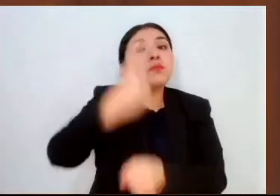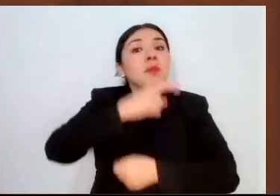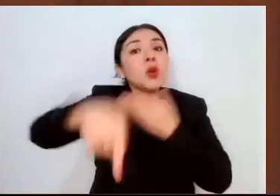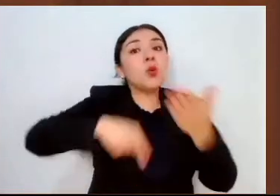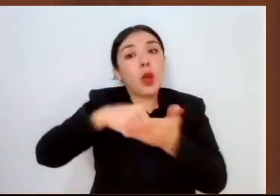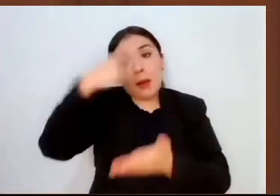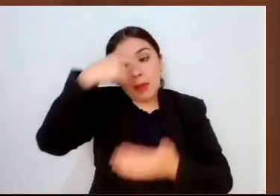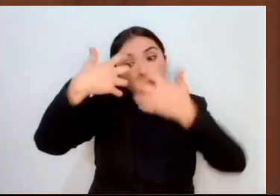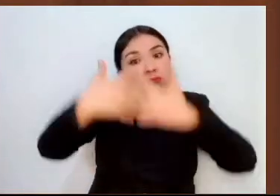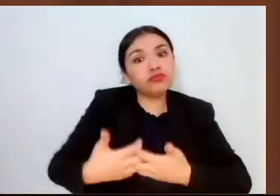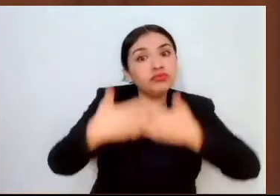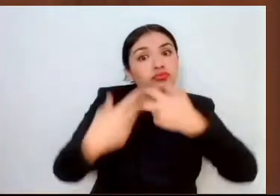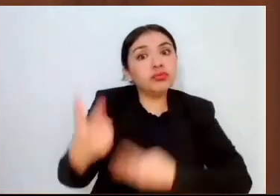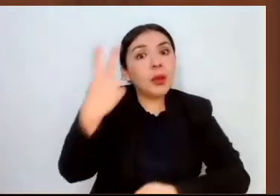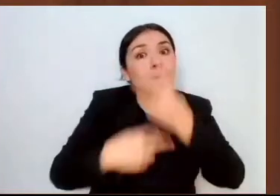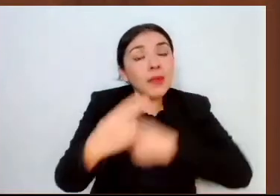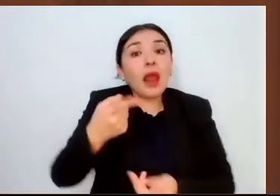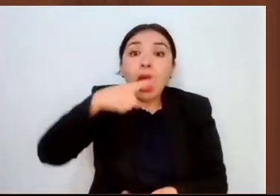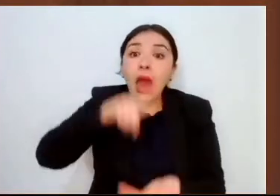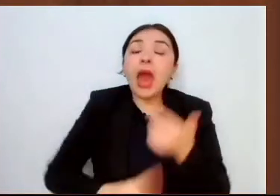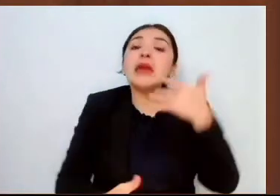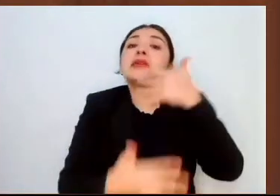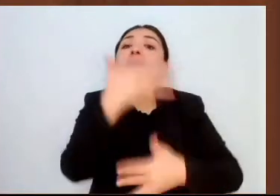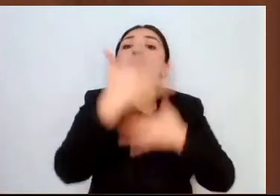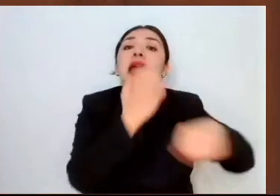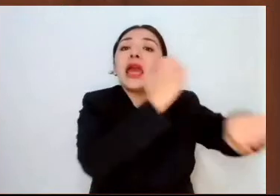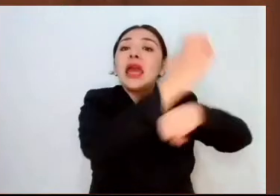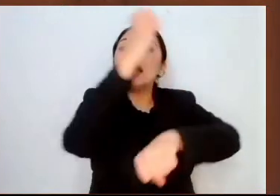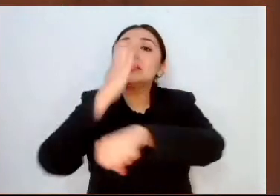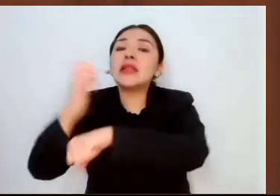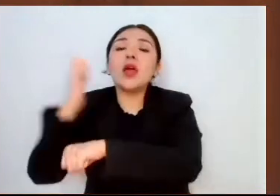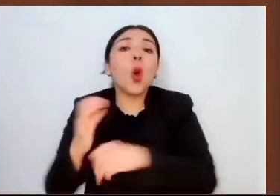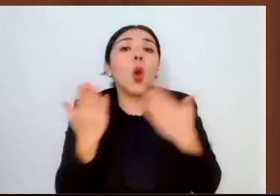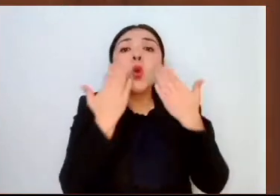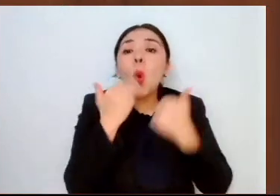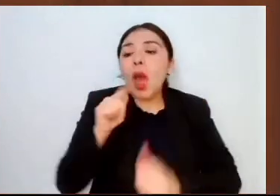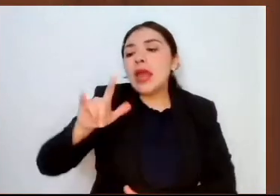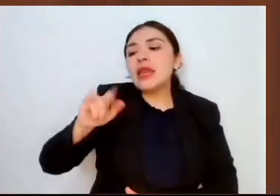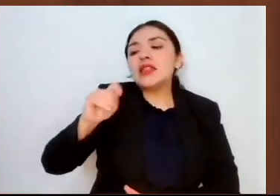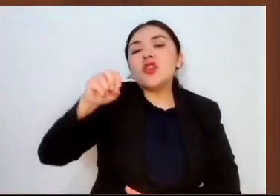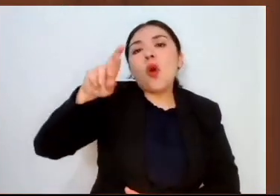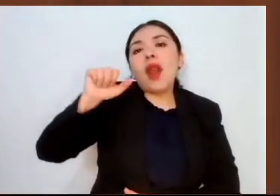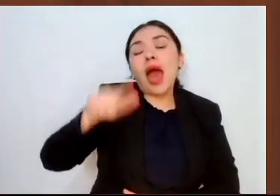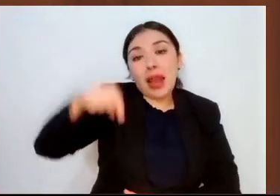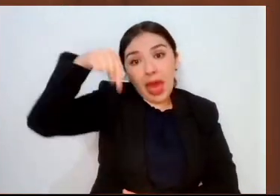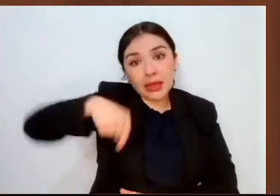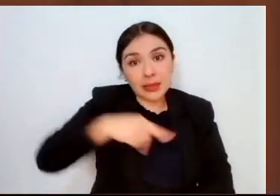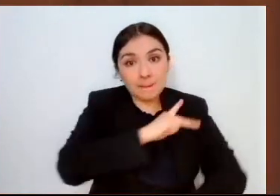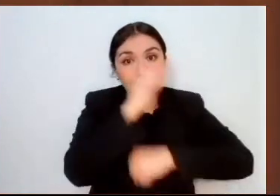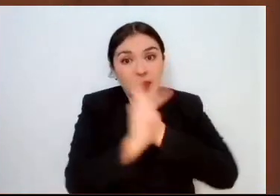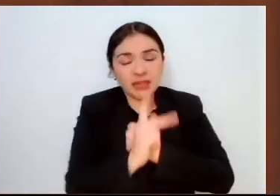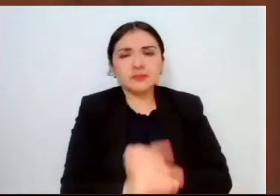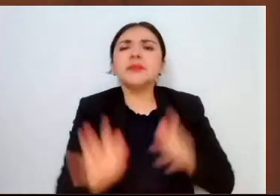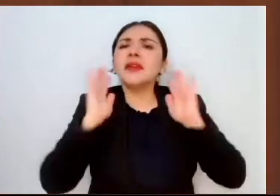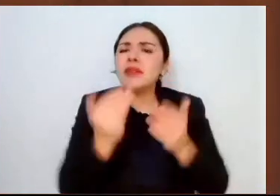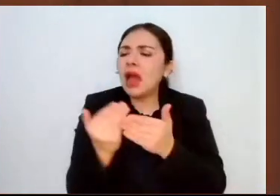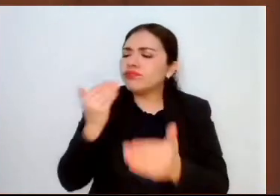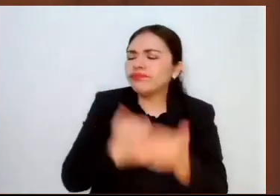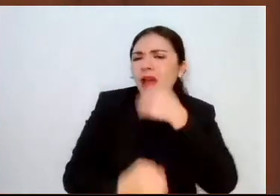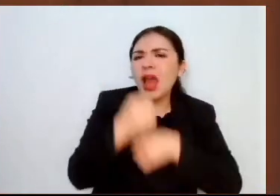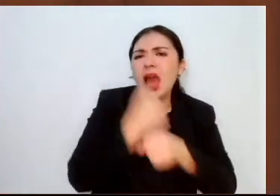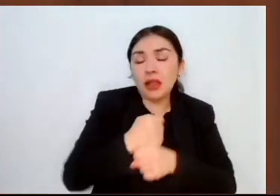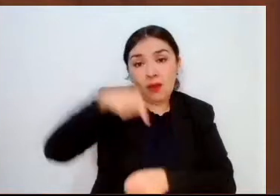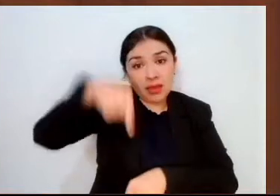producción de las 15 entidades sin litoral del país. En los últimos años, la entidad ha